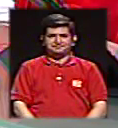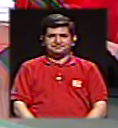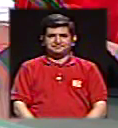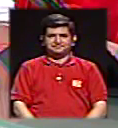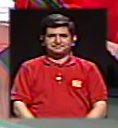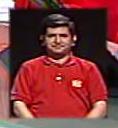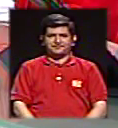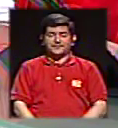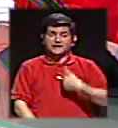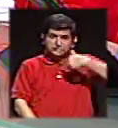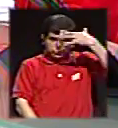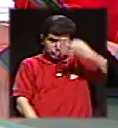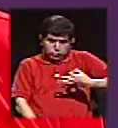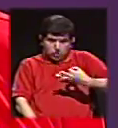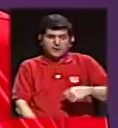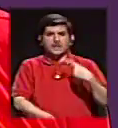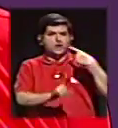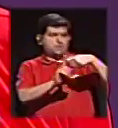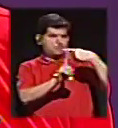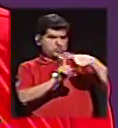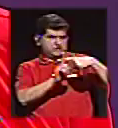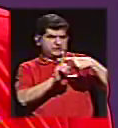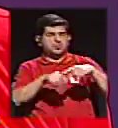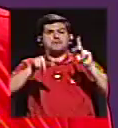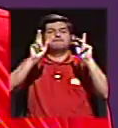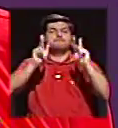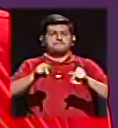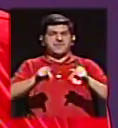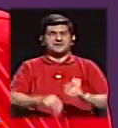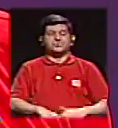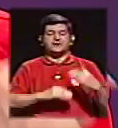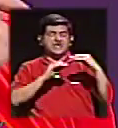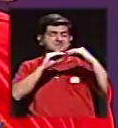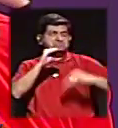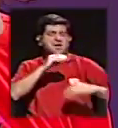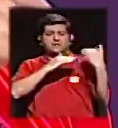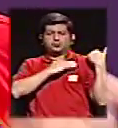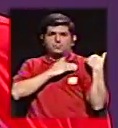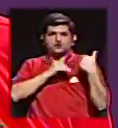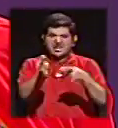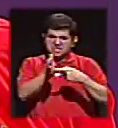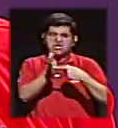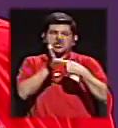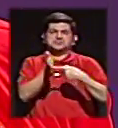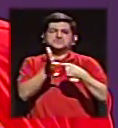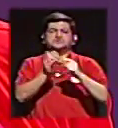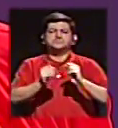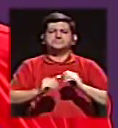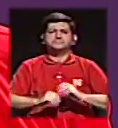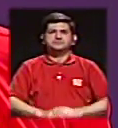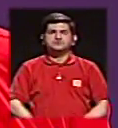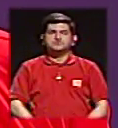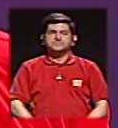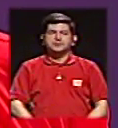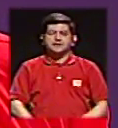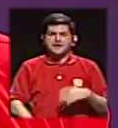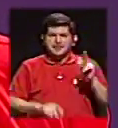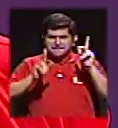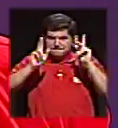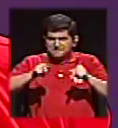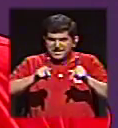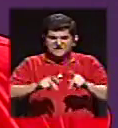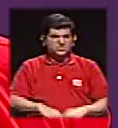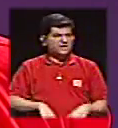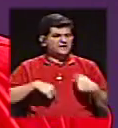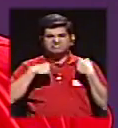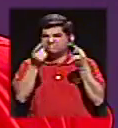Entonces, yo creo que lo positivo es que la gente aguanta menos, exige más. Ahora, ¿qué hace que la gente